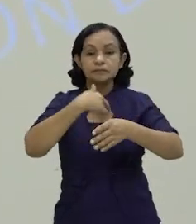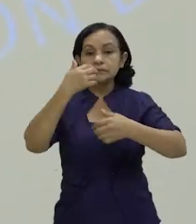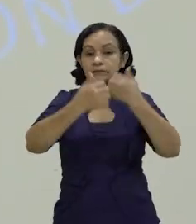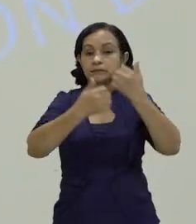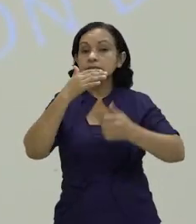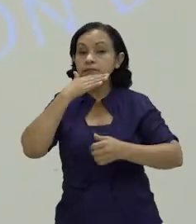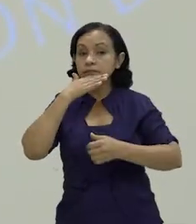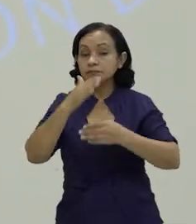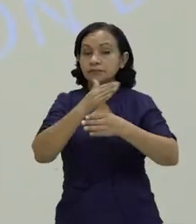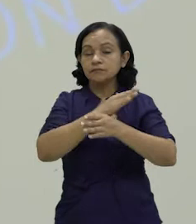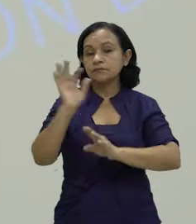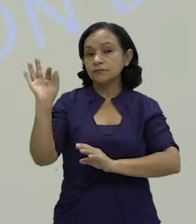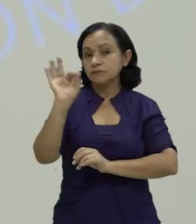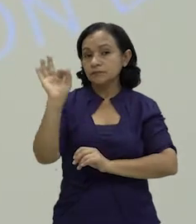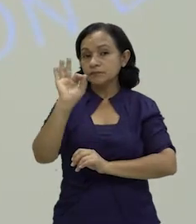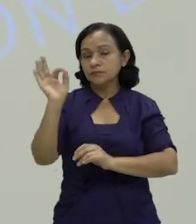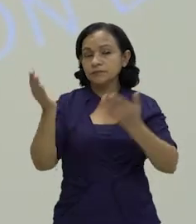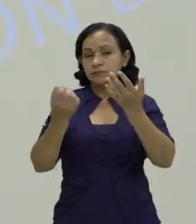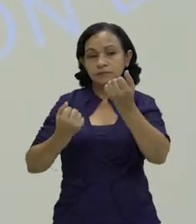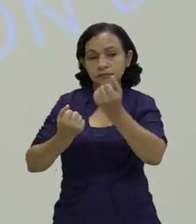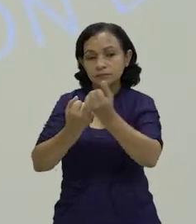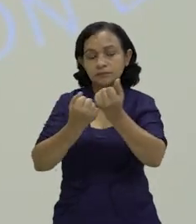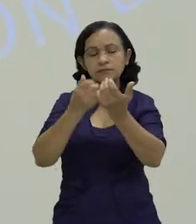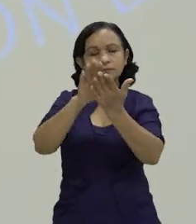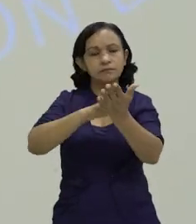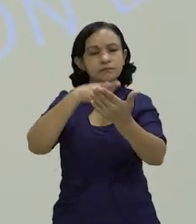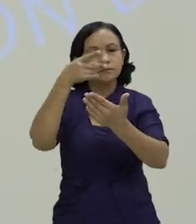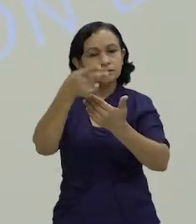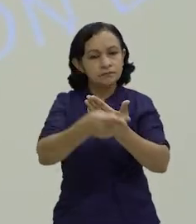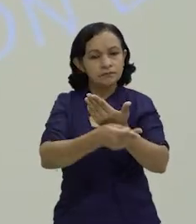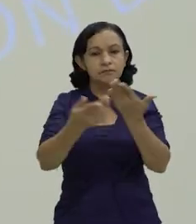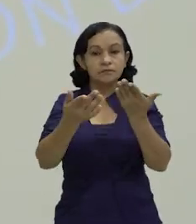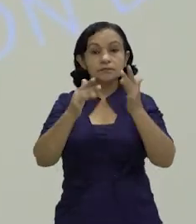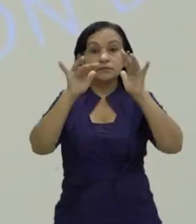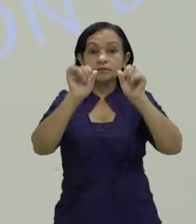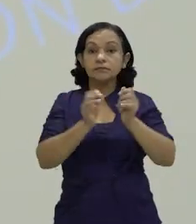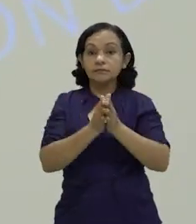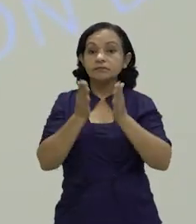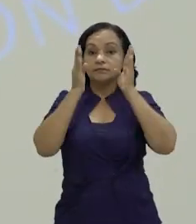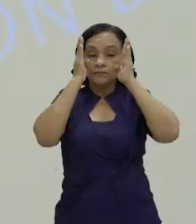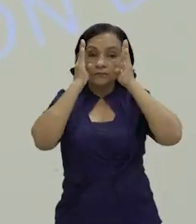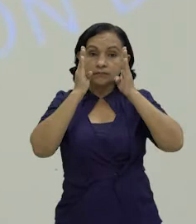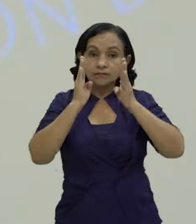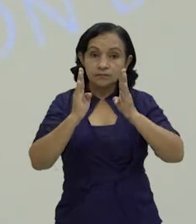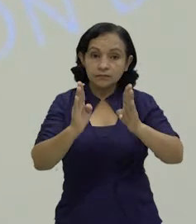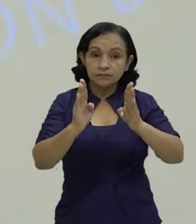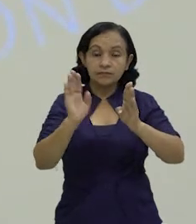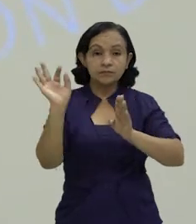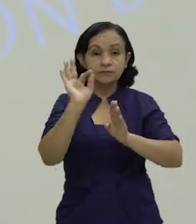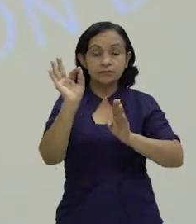ocurran los hechos, la forma de cómo reforzar nuestros programas, de cómo estar listos para poder atender